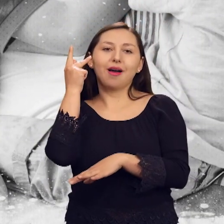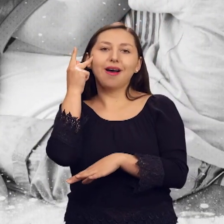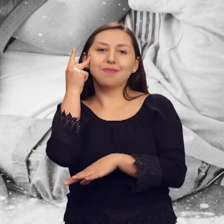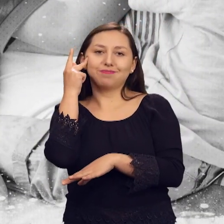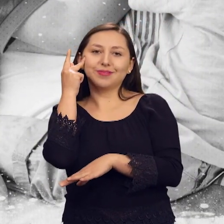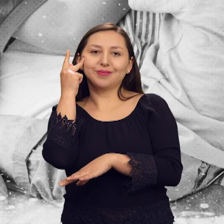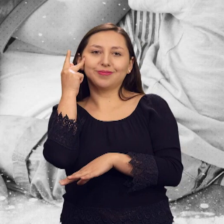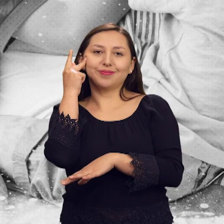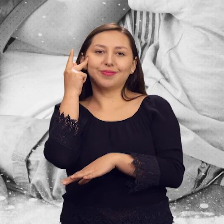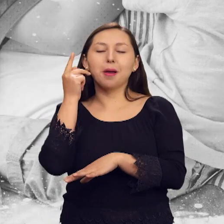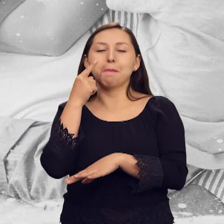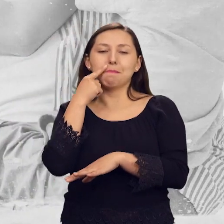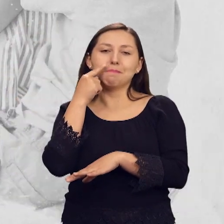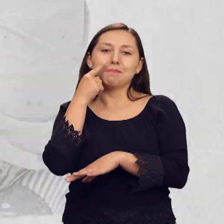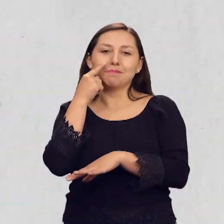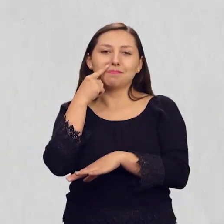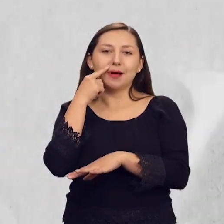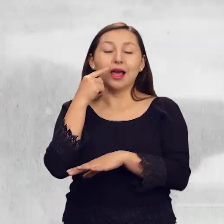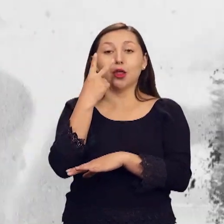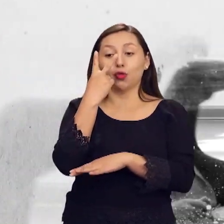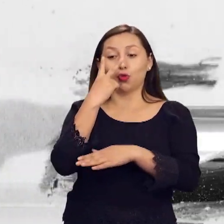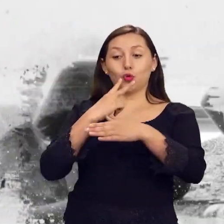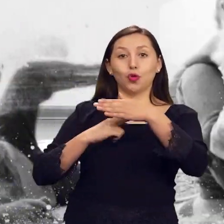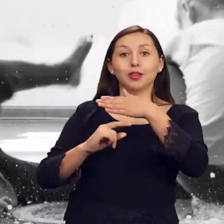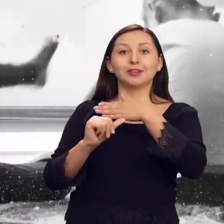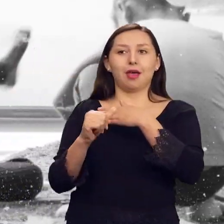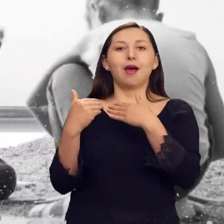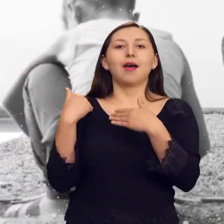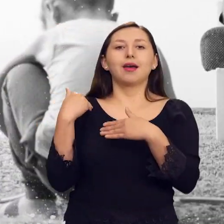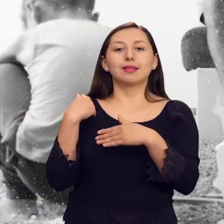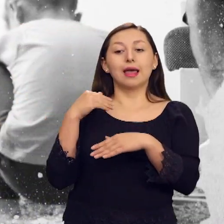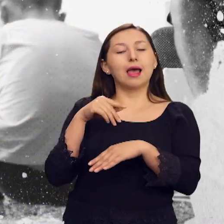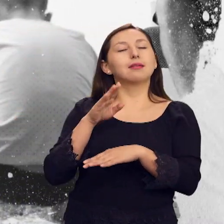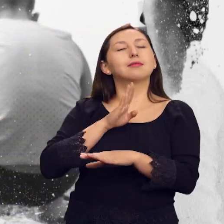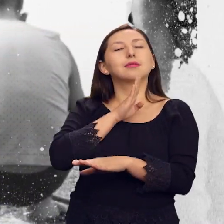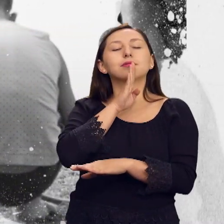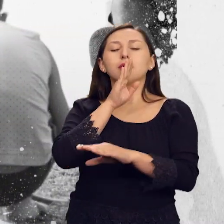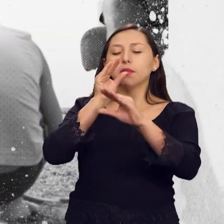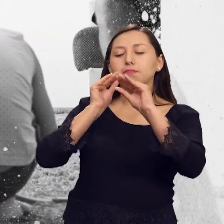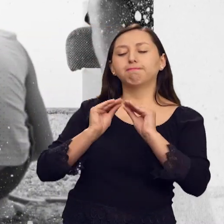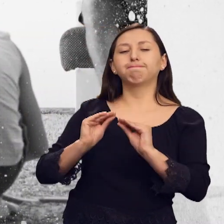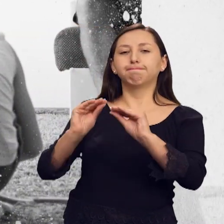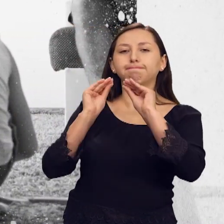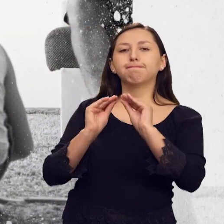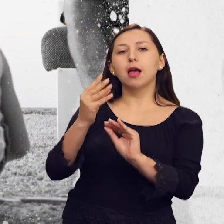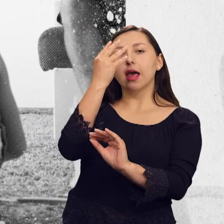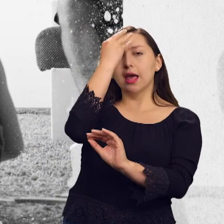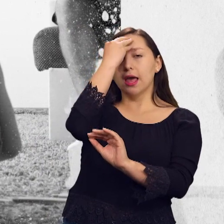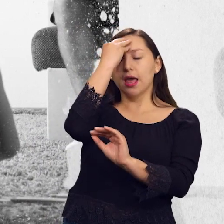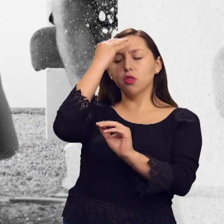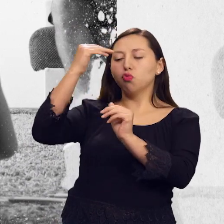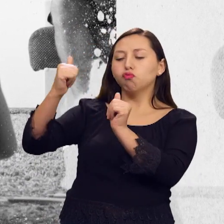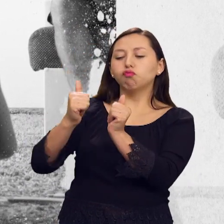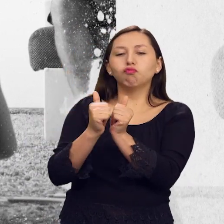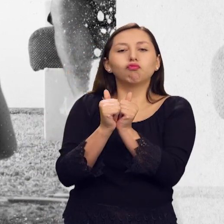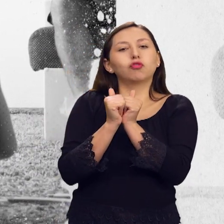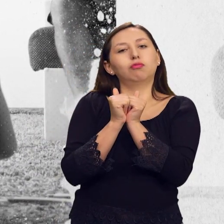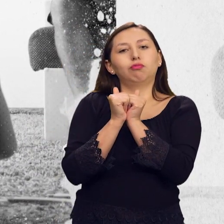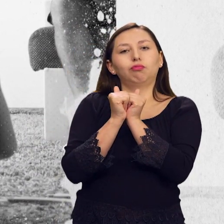maravillosas. Y no les temen a los temas tabú en las conversaciones. Van aprendiendo juntos.